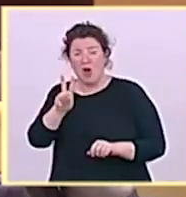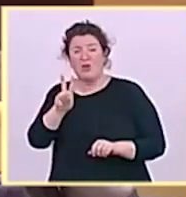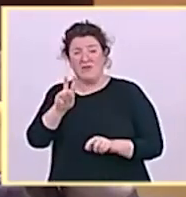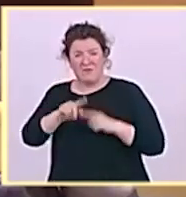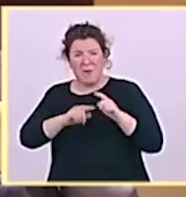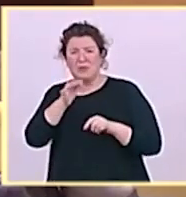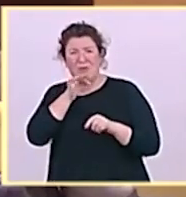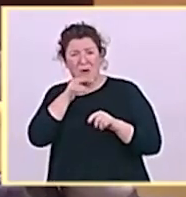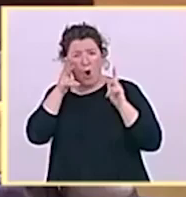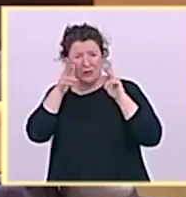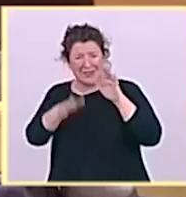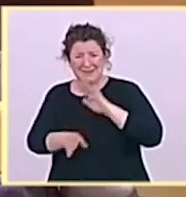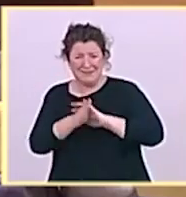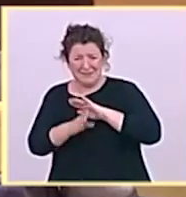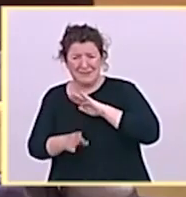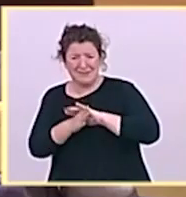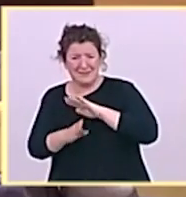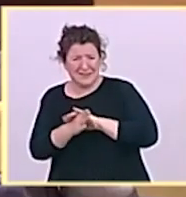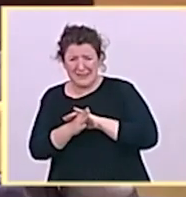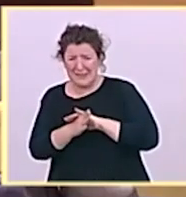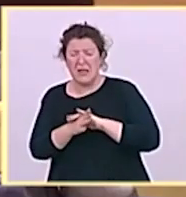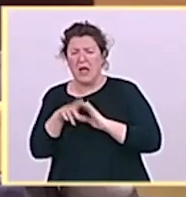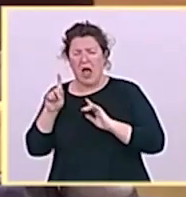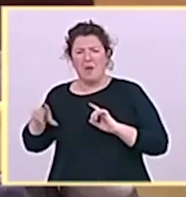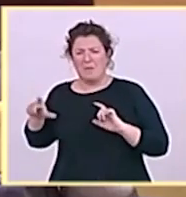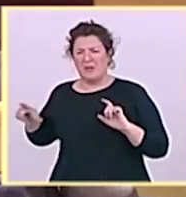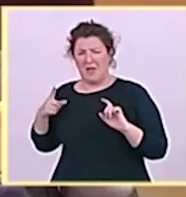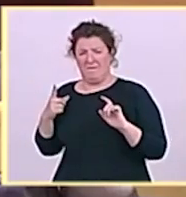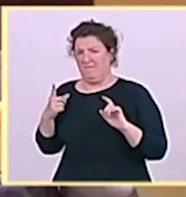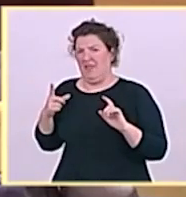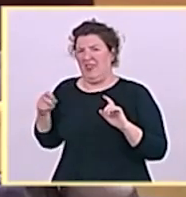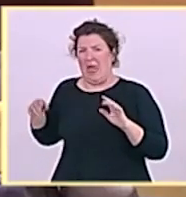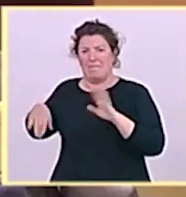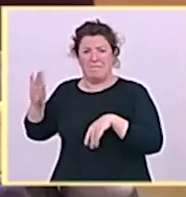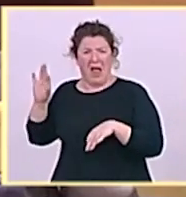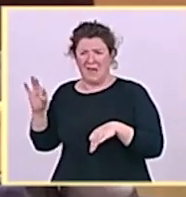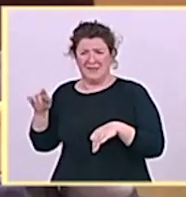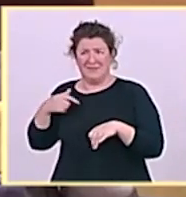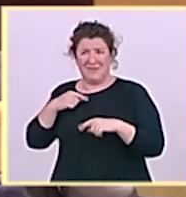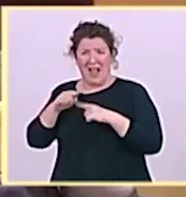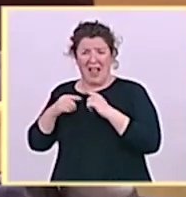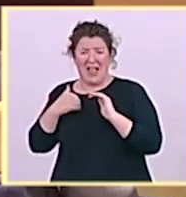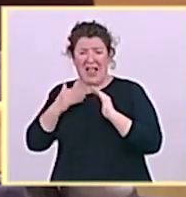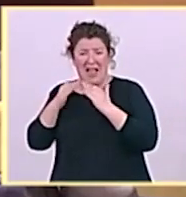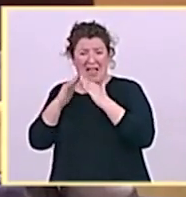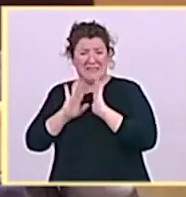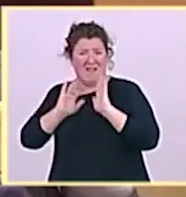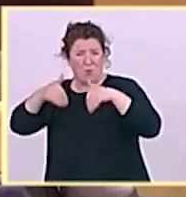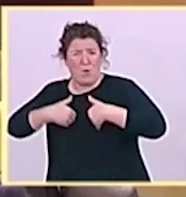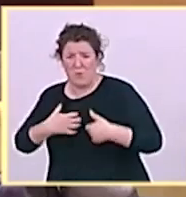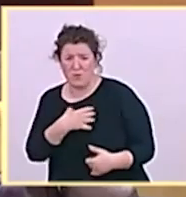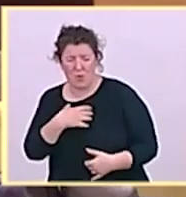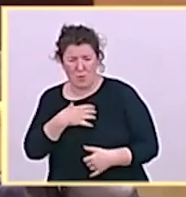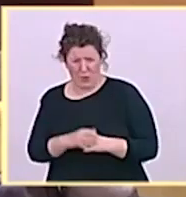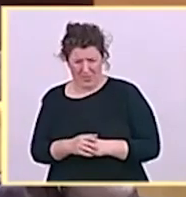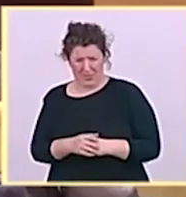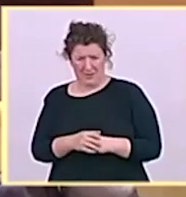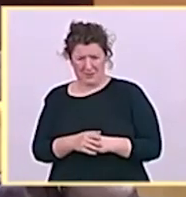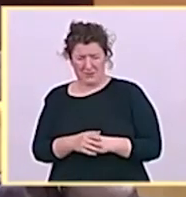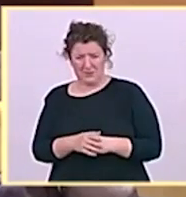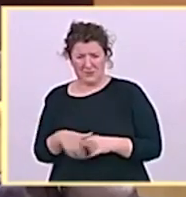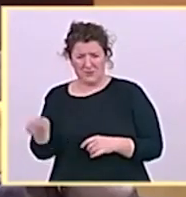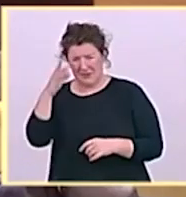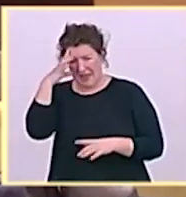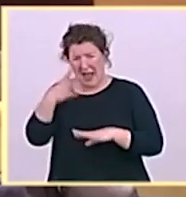¿Usted de verdad ve razonable que 13 meses después el cabildo La Palma no haya recibido ayuda económica para el pago de más de